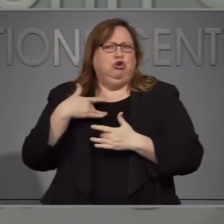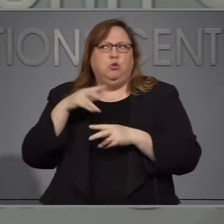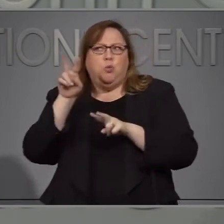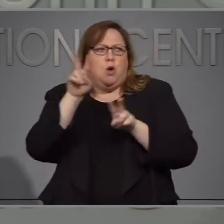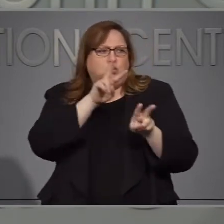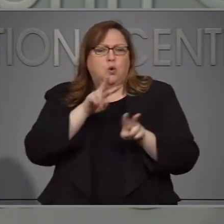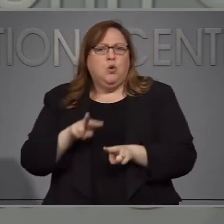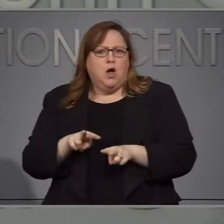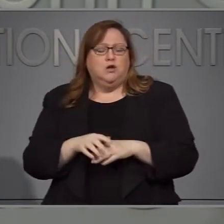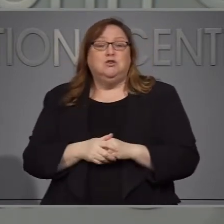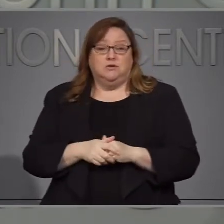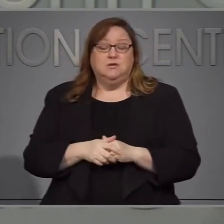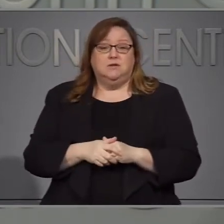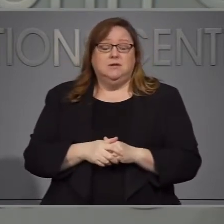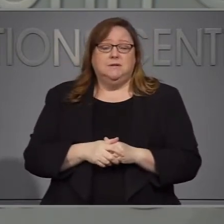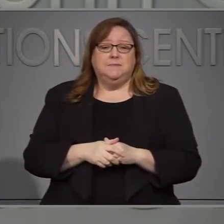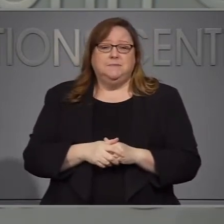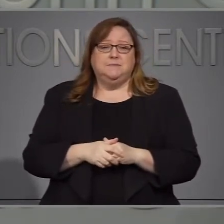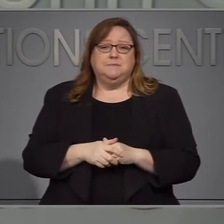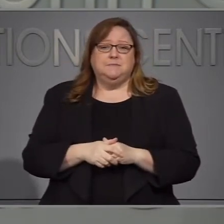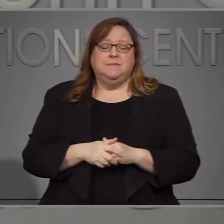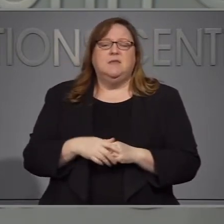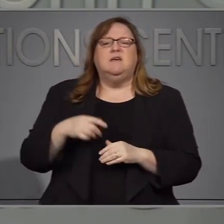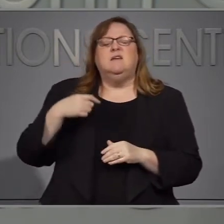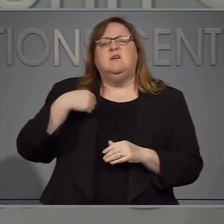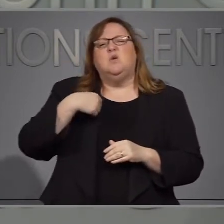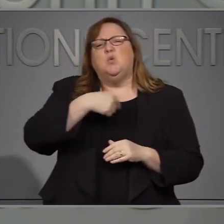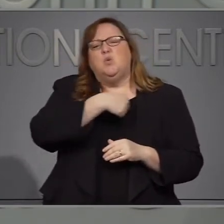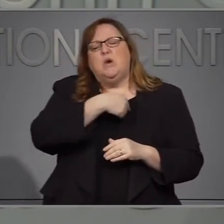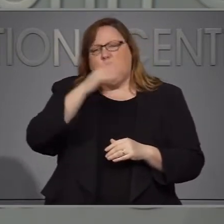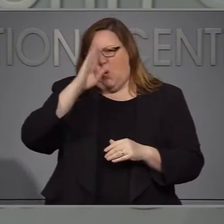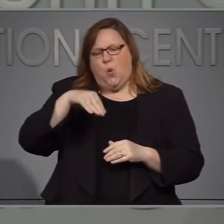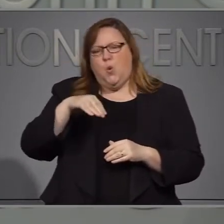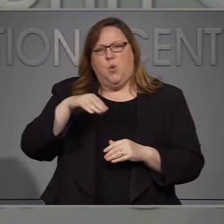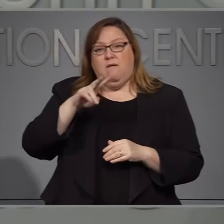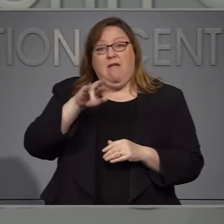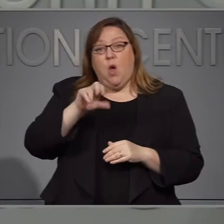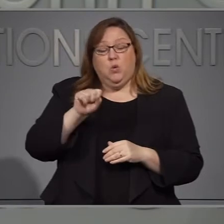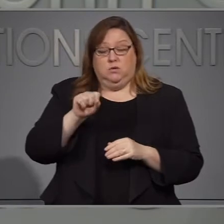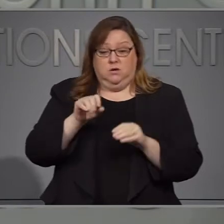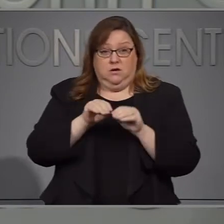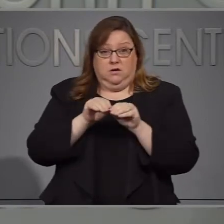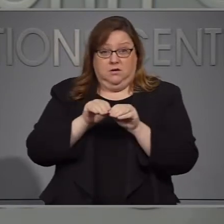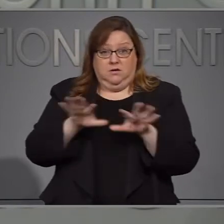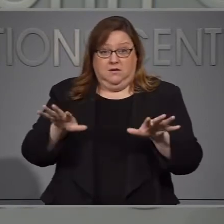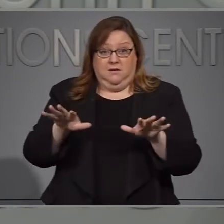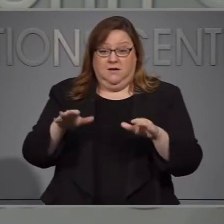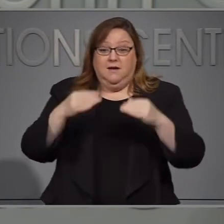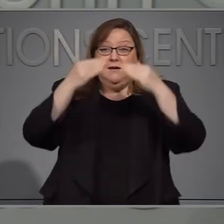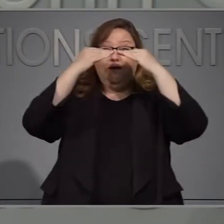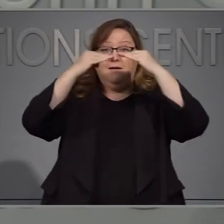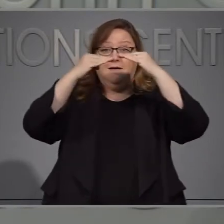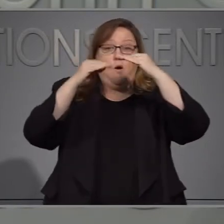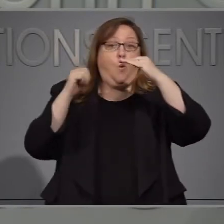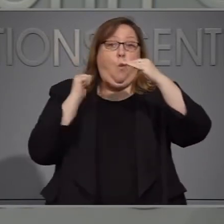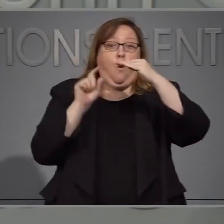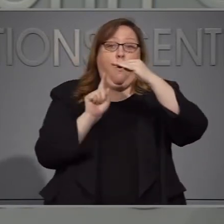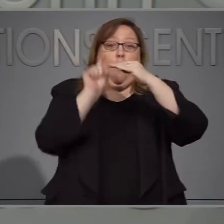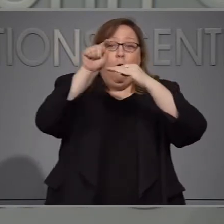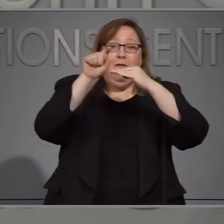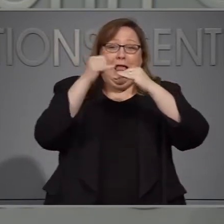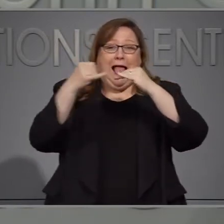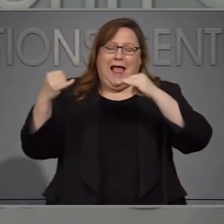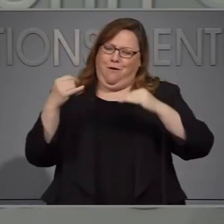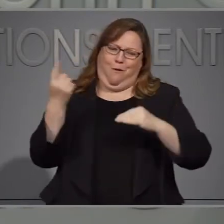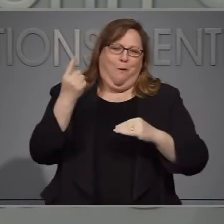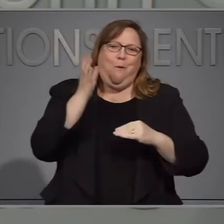en Carolina del sur en Georgia y Tennessee hasta cierto punto no he hablado con el gobernador